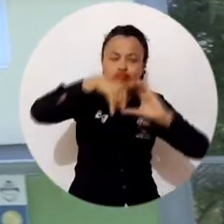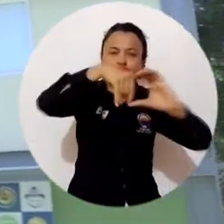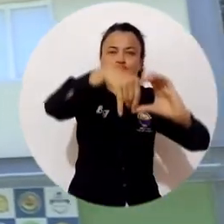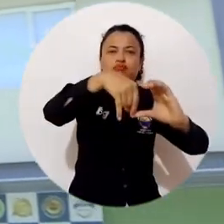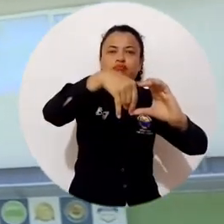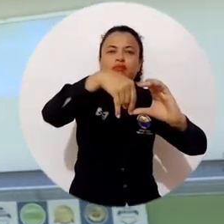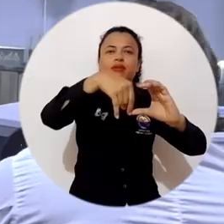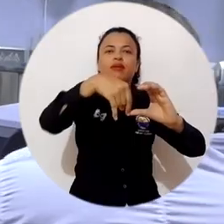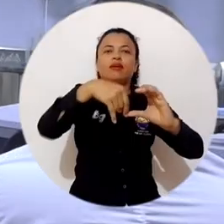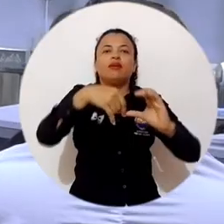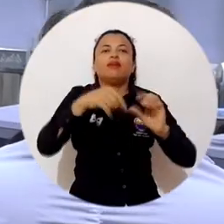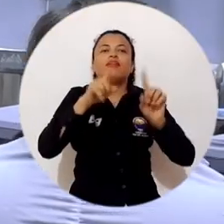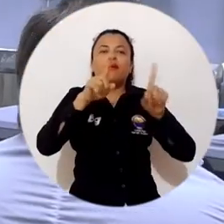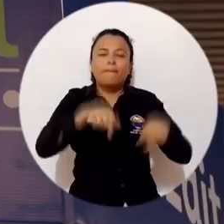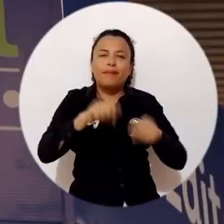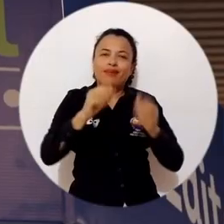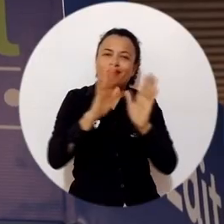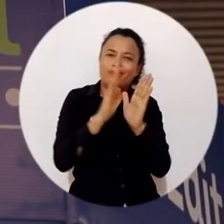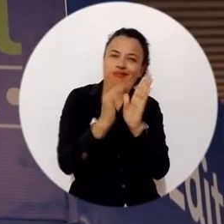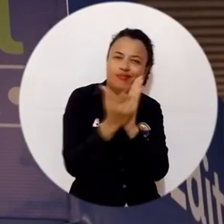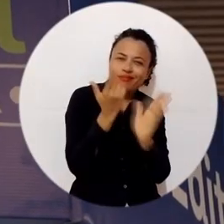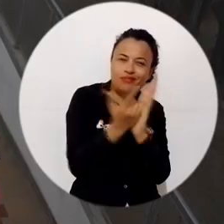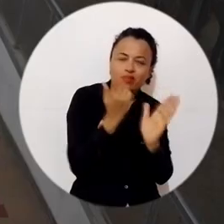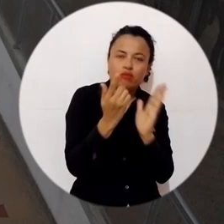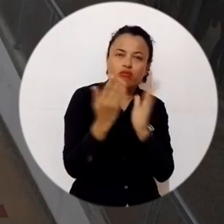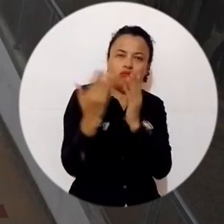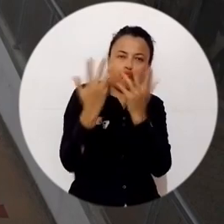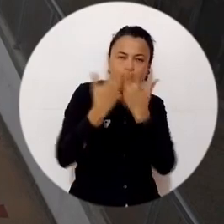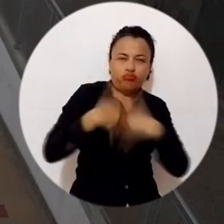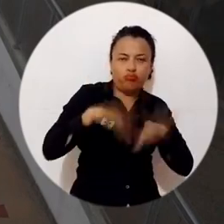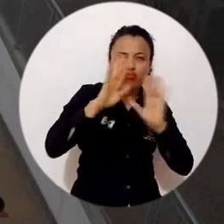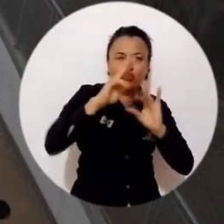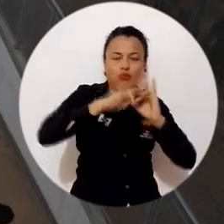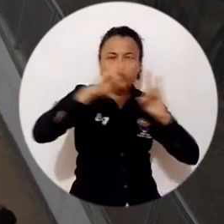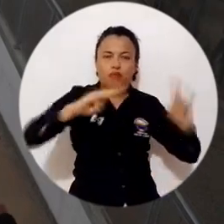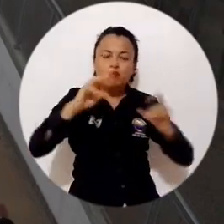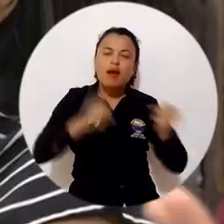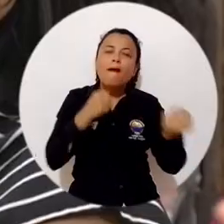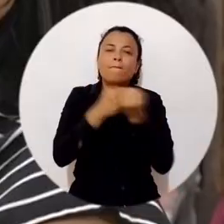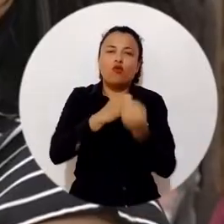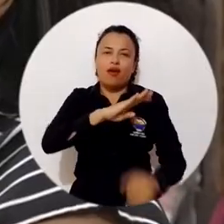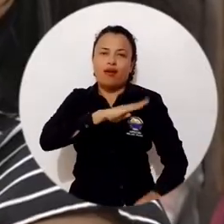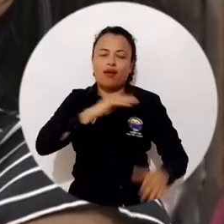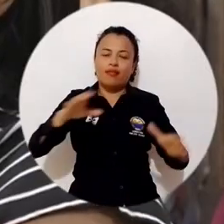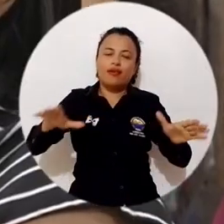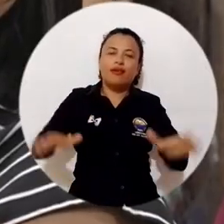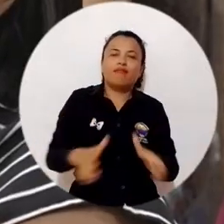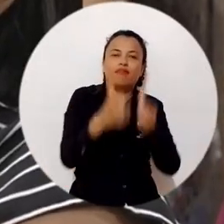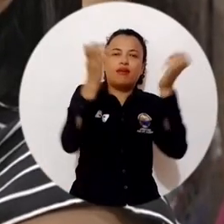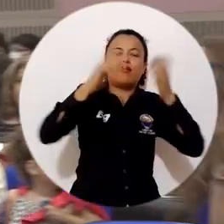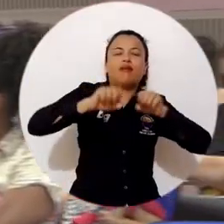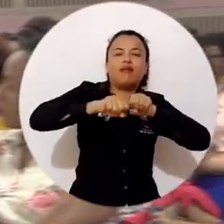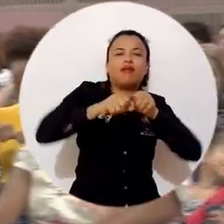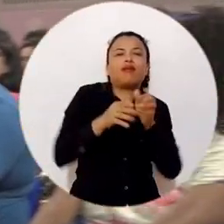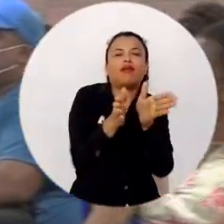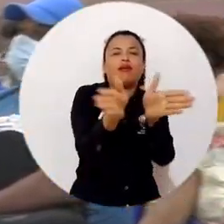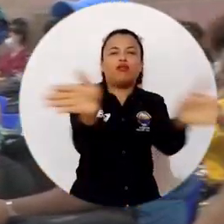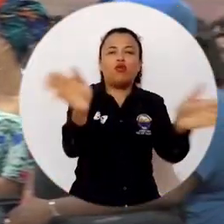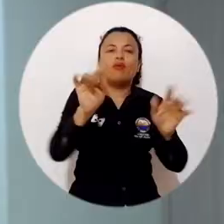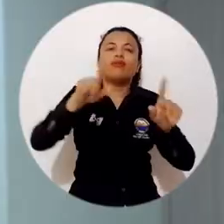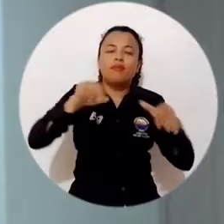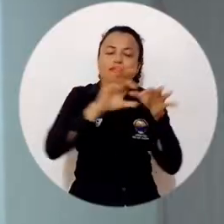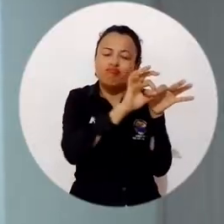el Centro de Innovación y Emprendimiento y la Editorial Unimagdalena con el apoyo de la Alcaldía de Algarrobo y la Red de Artistas del